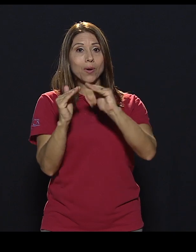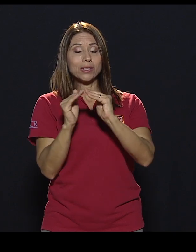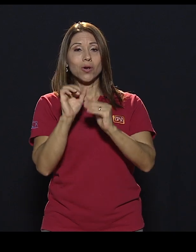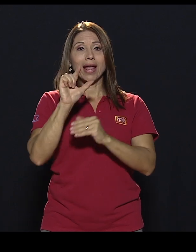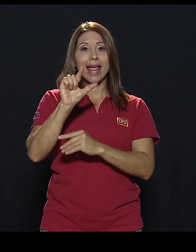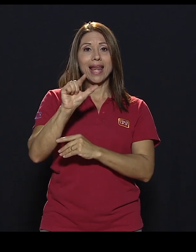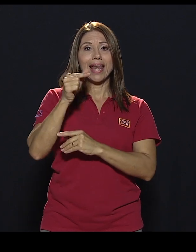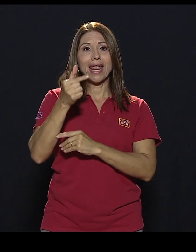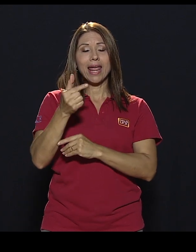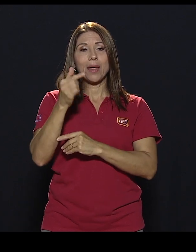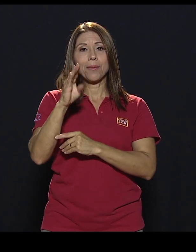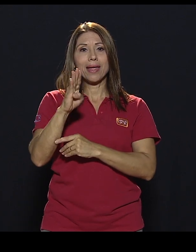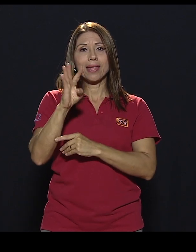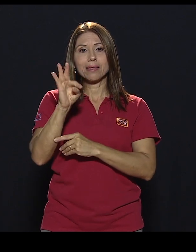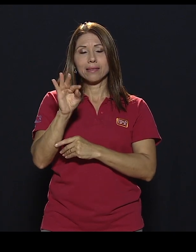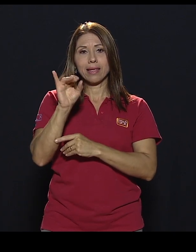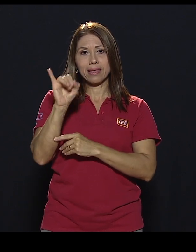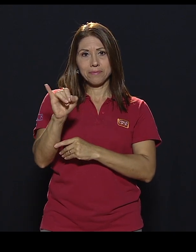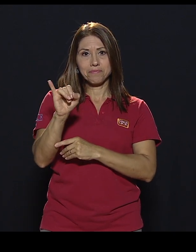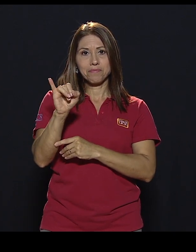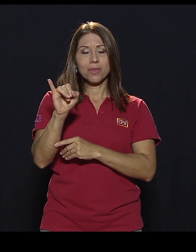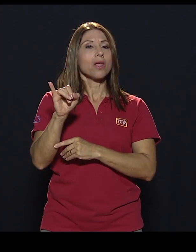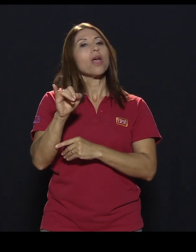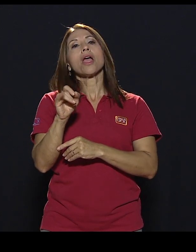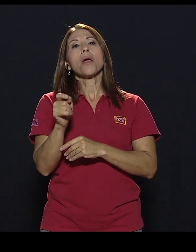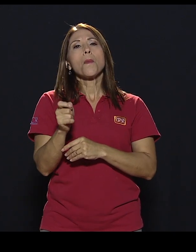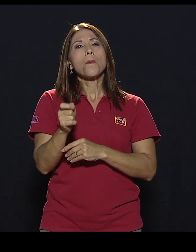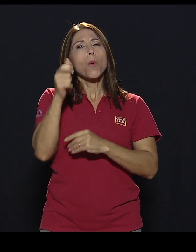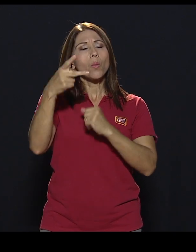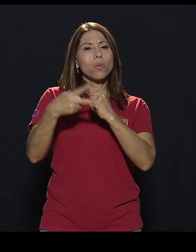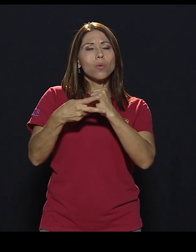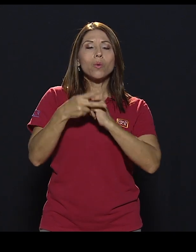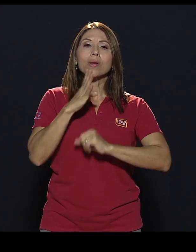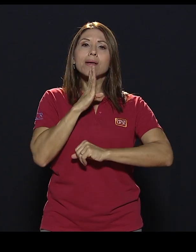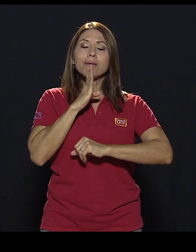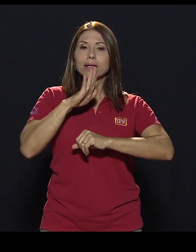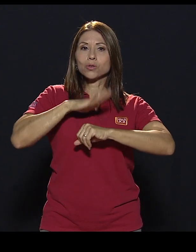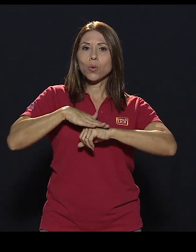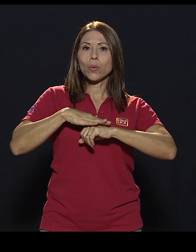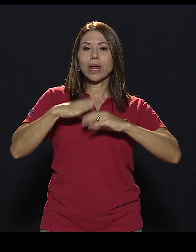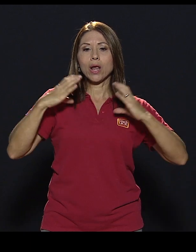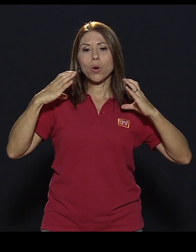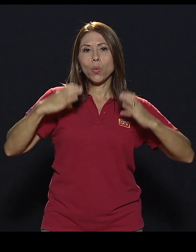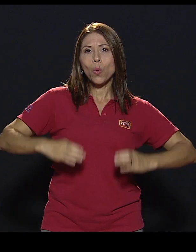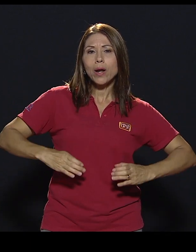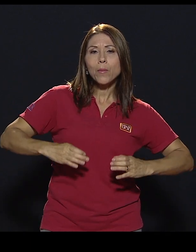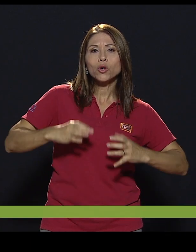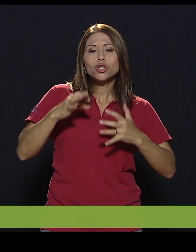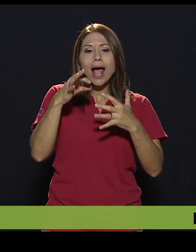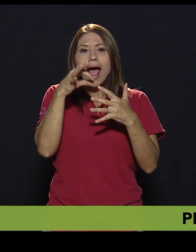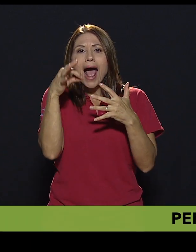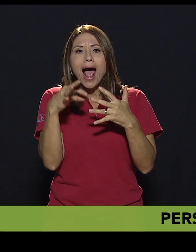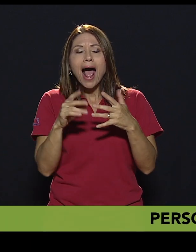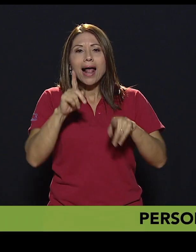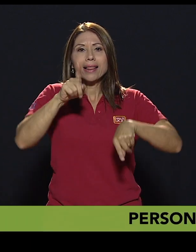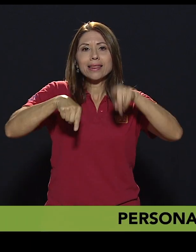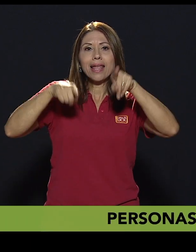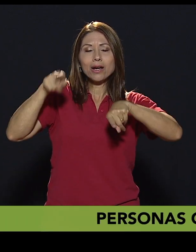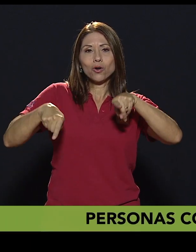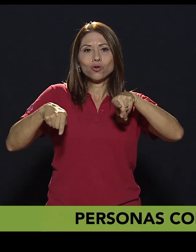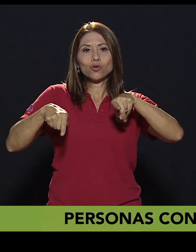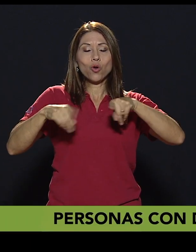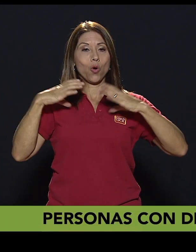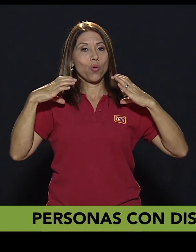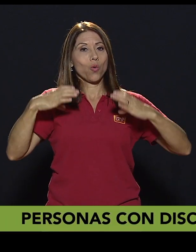+, muy pocas veces se habla de los cuerpos alternos, lo que llamamos los cuerpos no